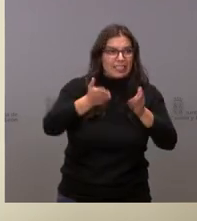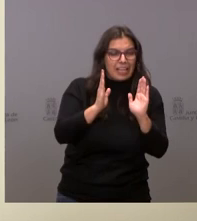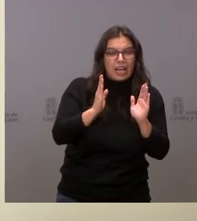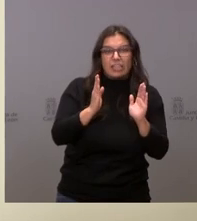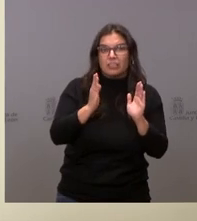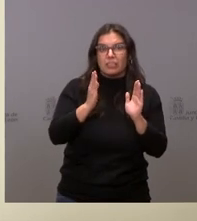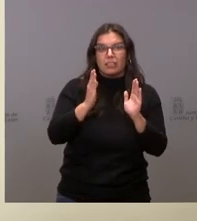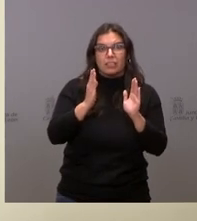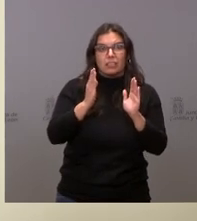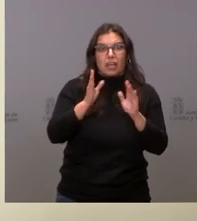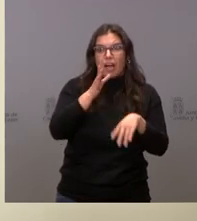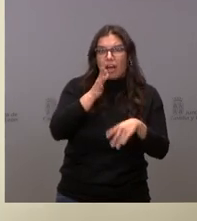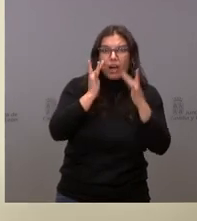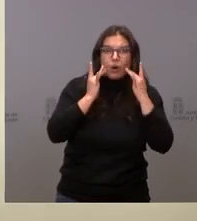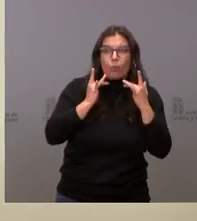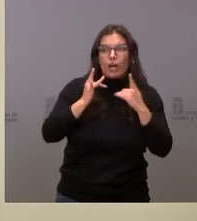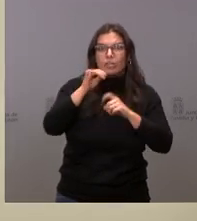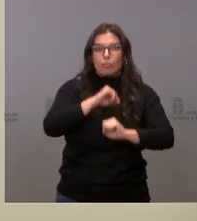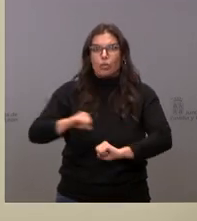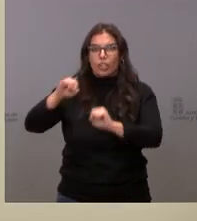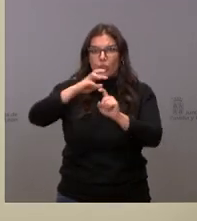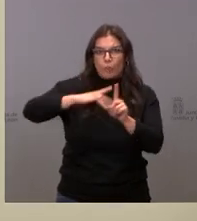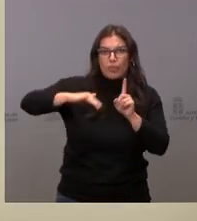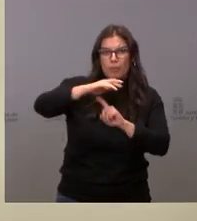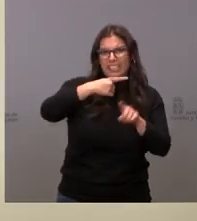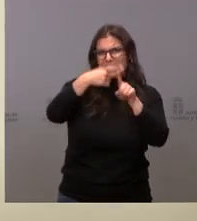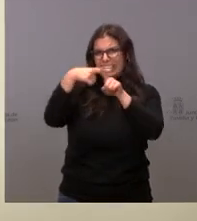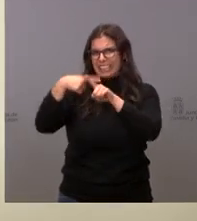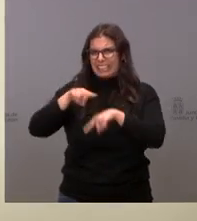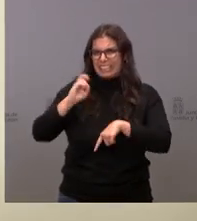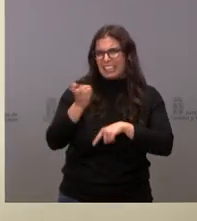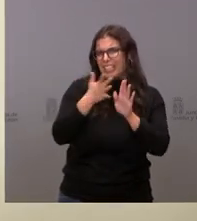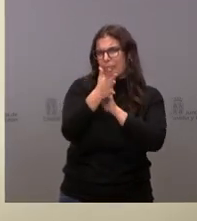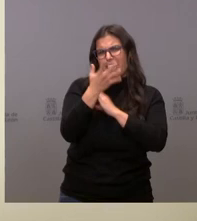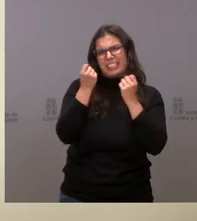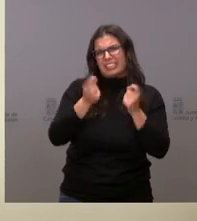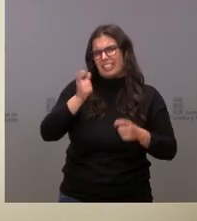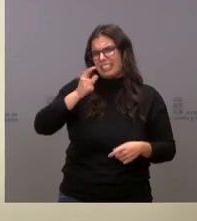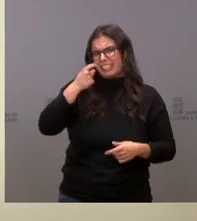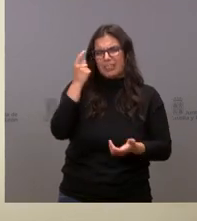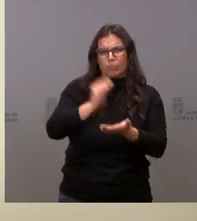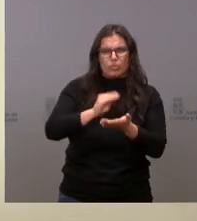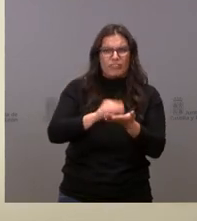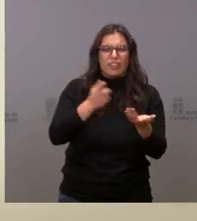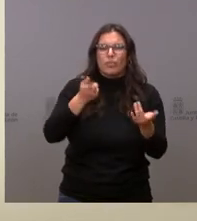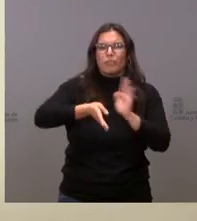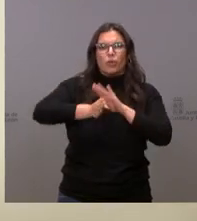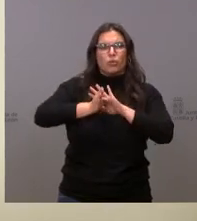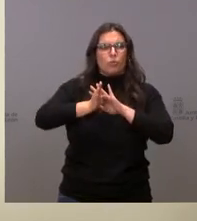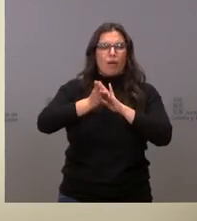tratamiento de las aguas la protección medioambiental como tantas cosas que hemos explicado tantas veces y que no se debe de continuar